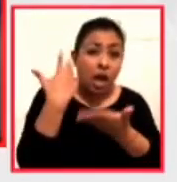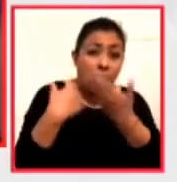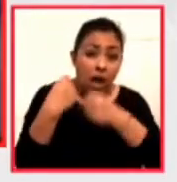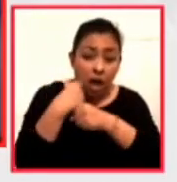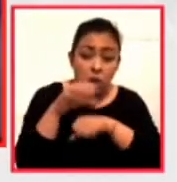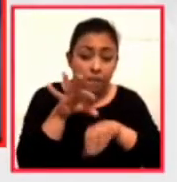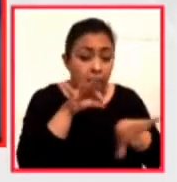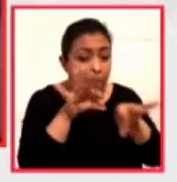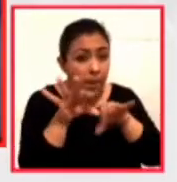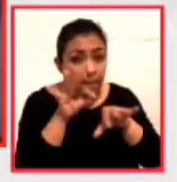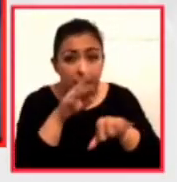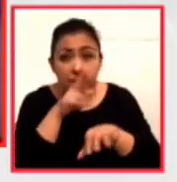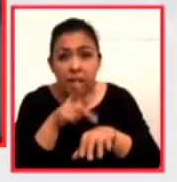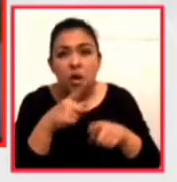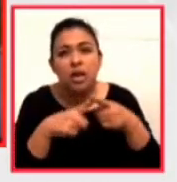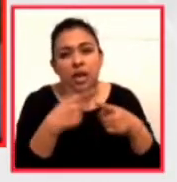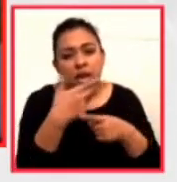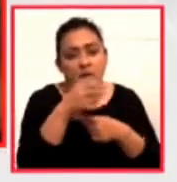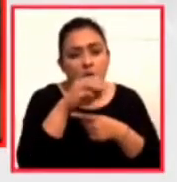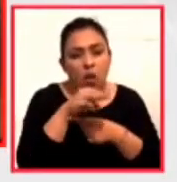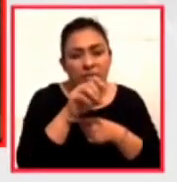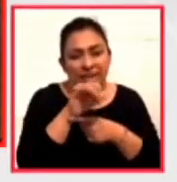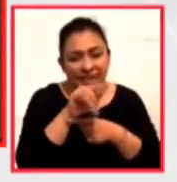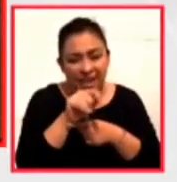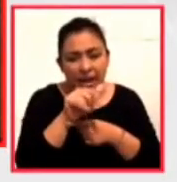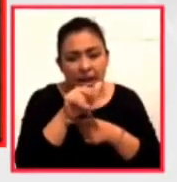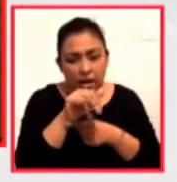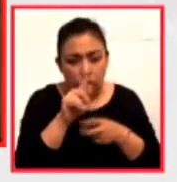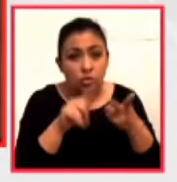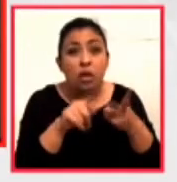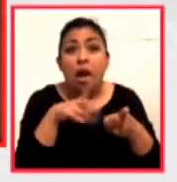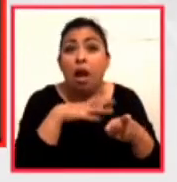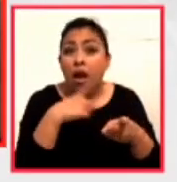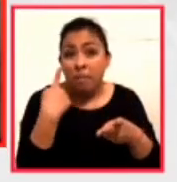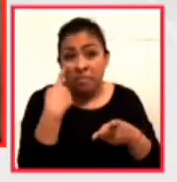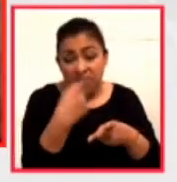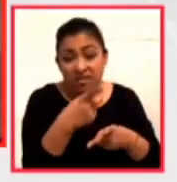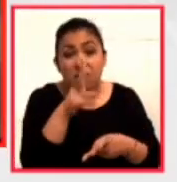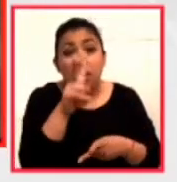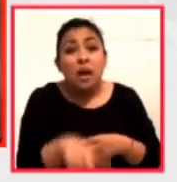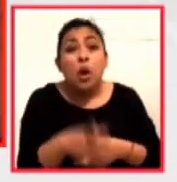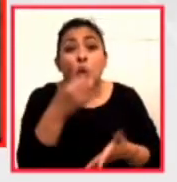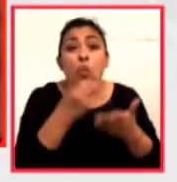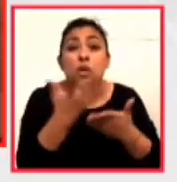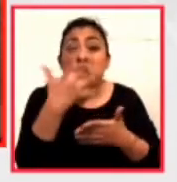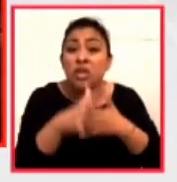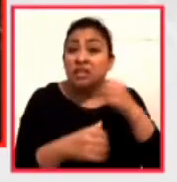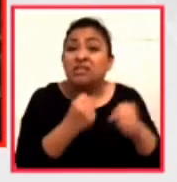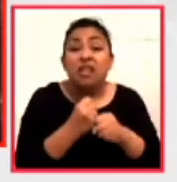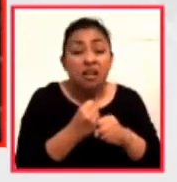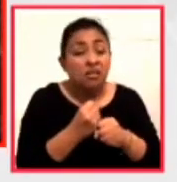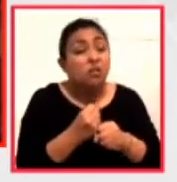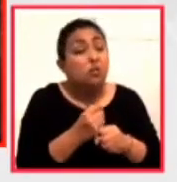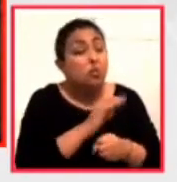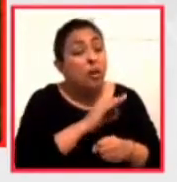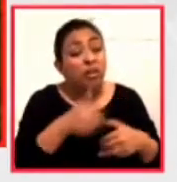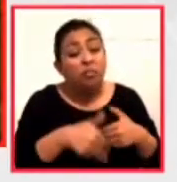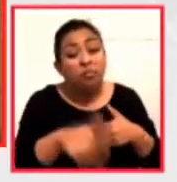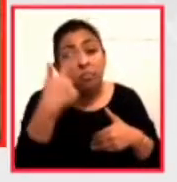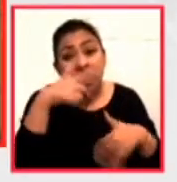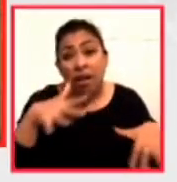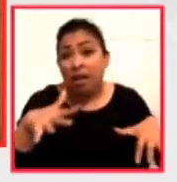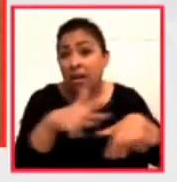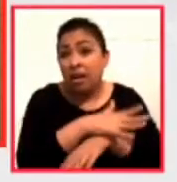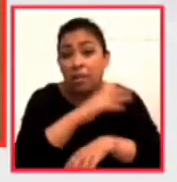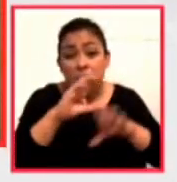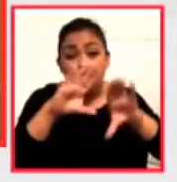entre las que destaca Home de Jan Arthus Bertrand, en la que se afirma que tenemos solo 10 años para cambiar el rumbo del planeta. La